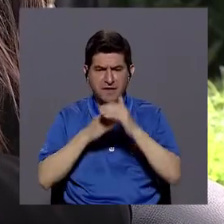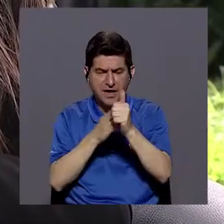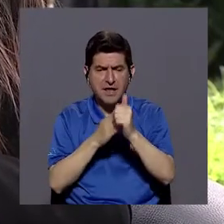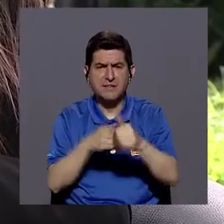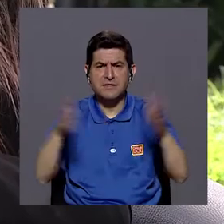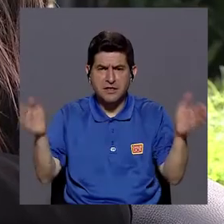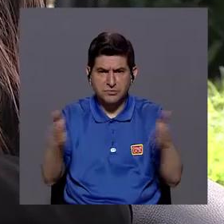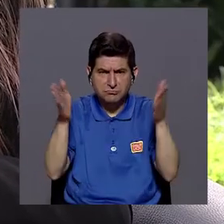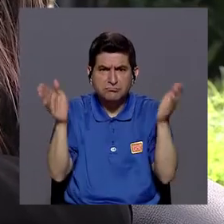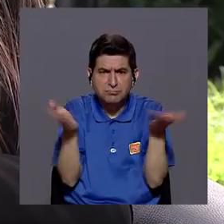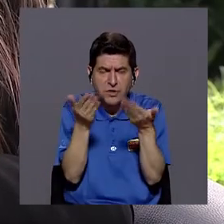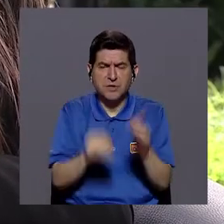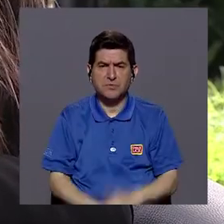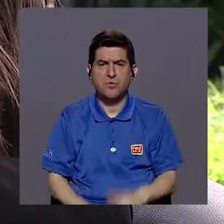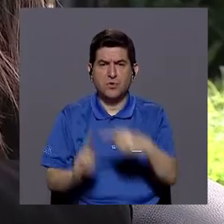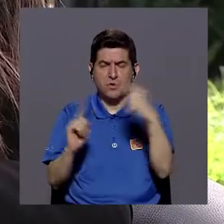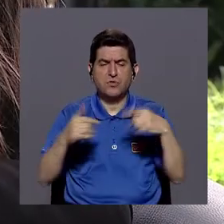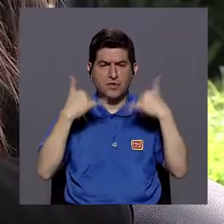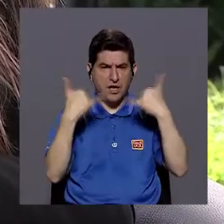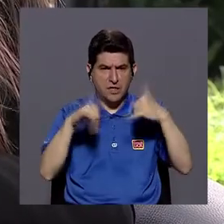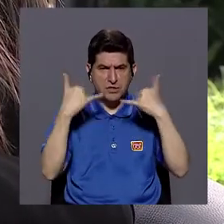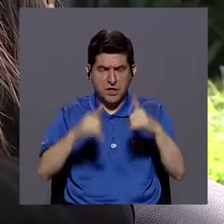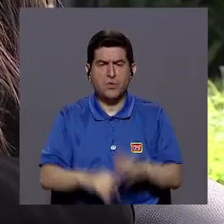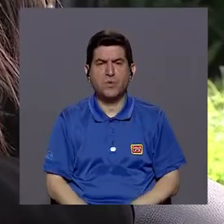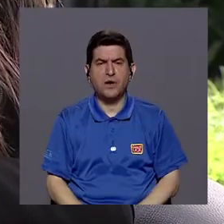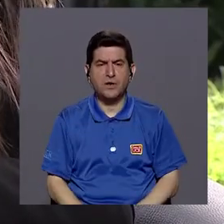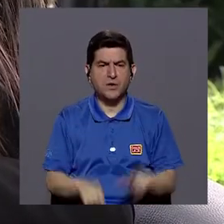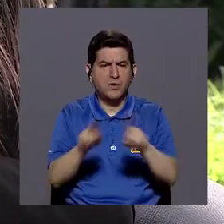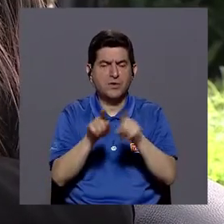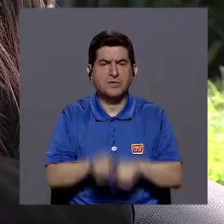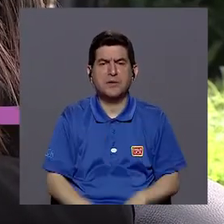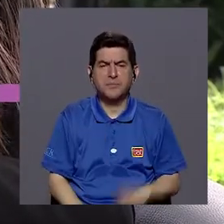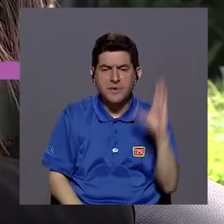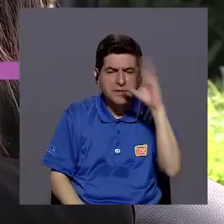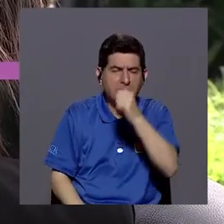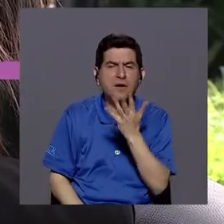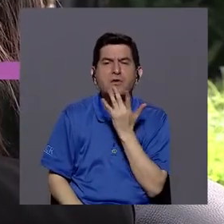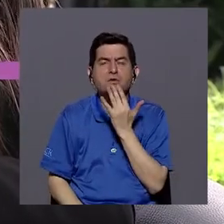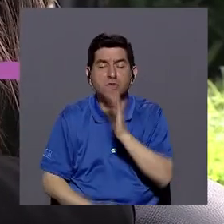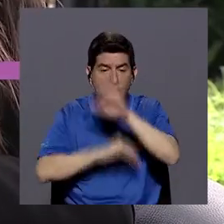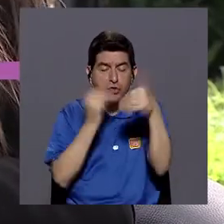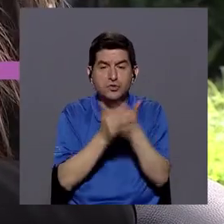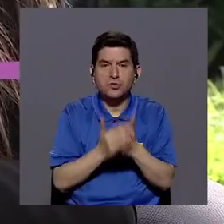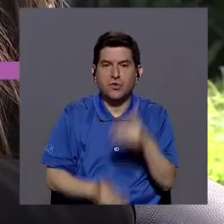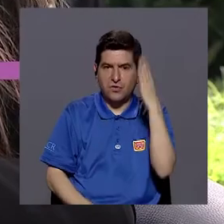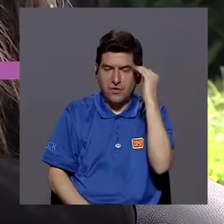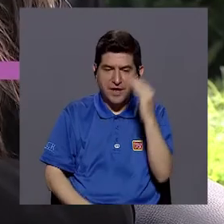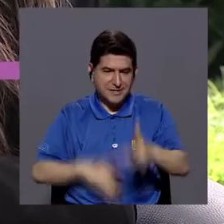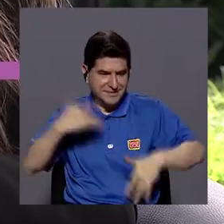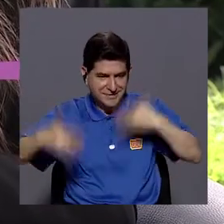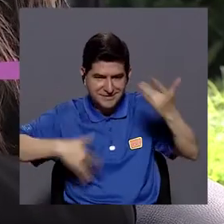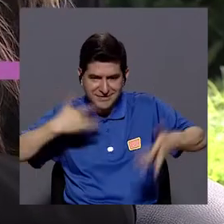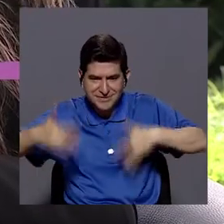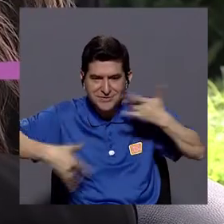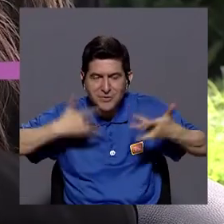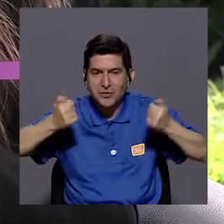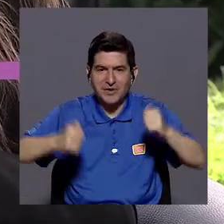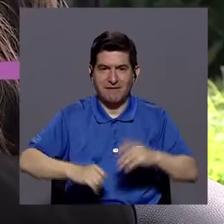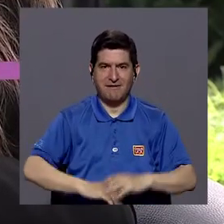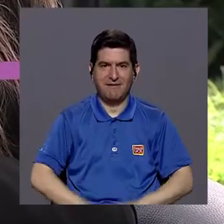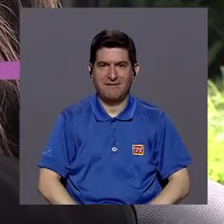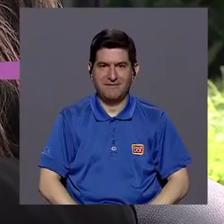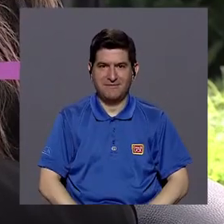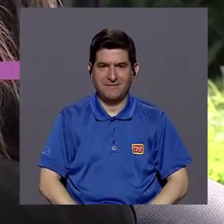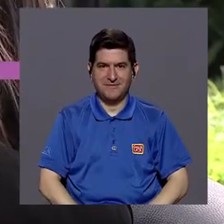estimular, ¿verdad? De hacer juegos, el reconocimiento de colores, todas las experiencias sensoriales con